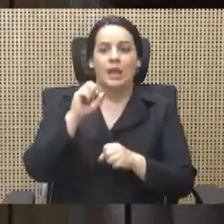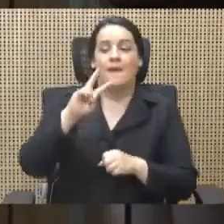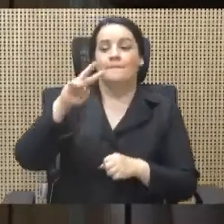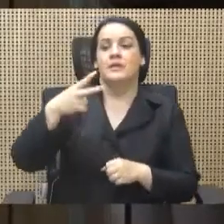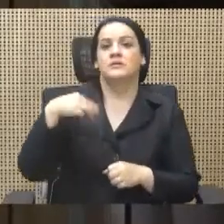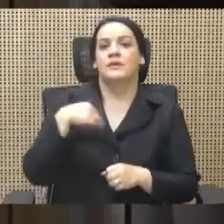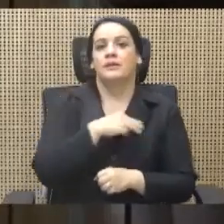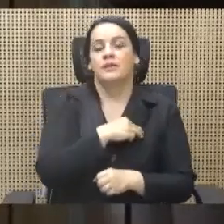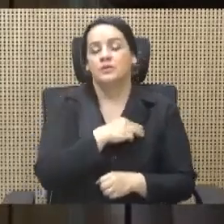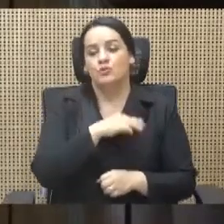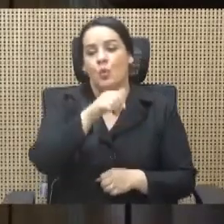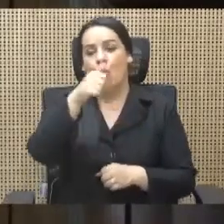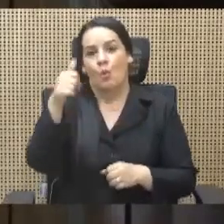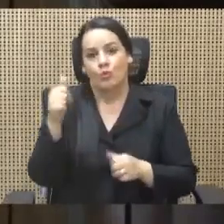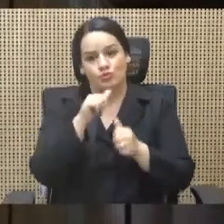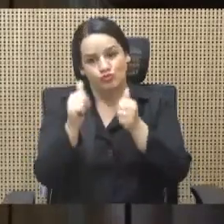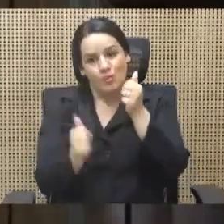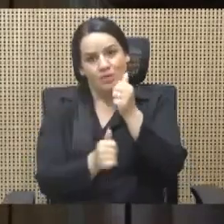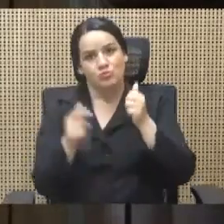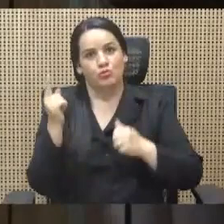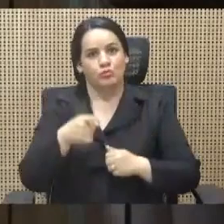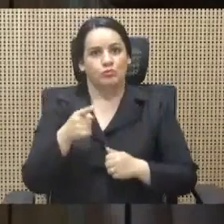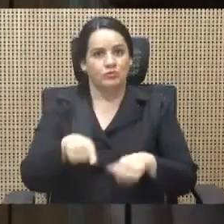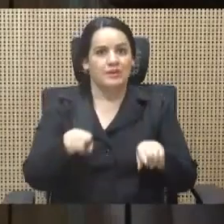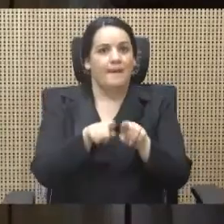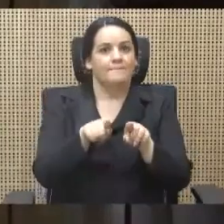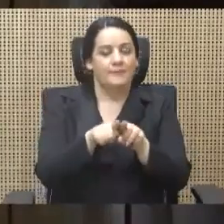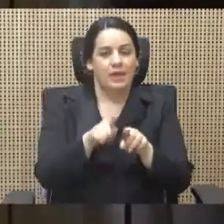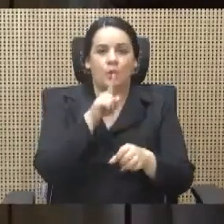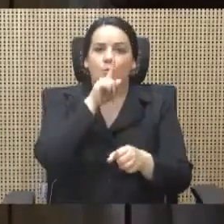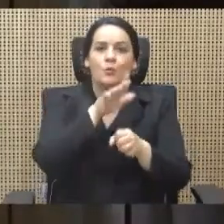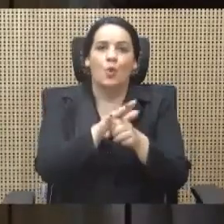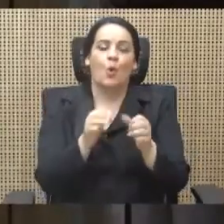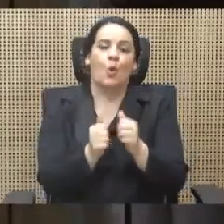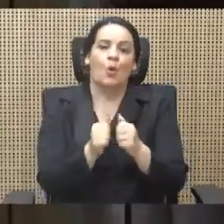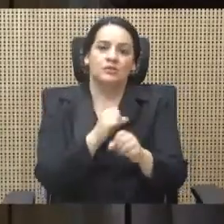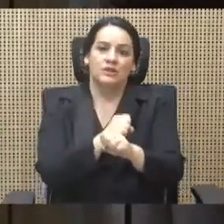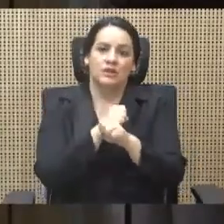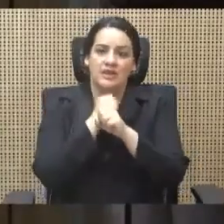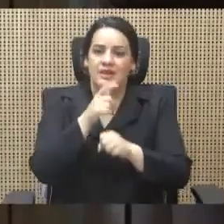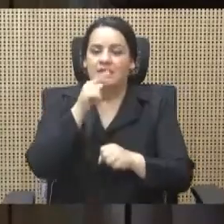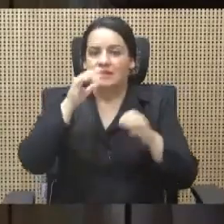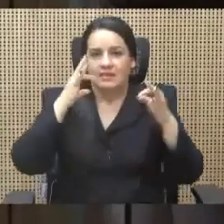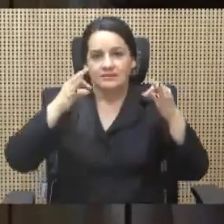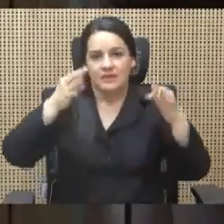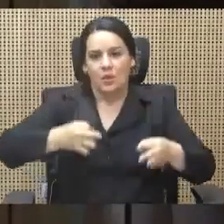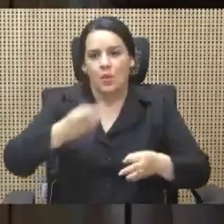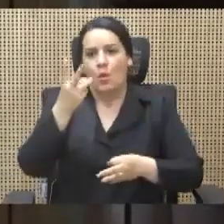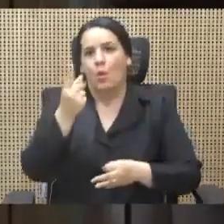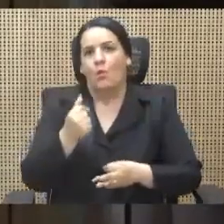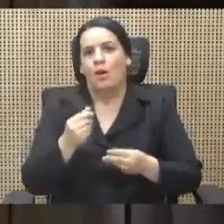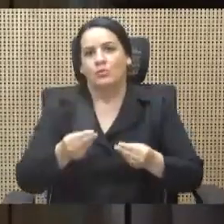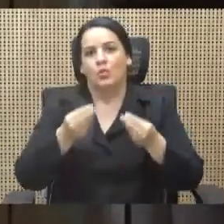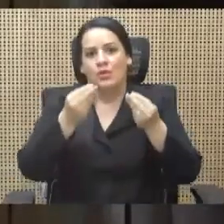seguridad, pero quien decide cuánto asigna, cómo lo asigna, y quien envía a la Asamblea Legislativa es el señor presidente de la República.